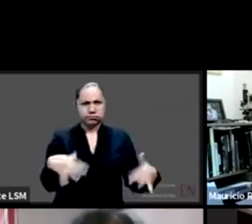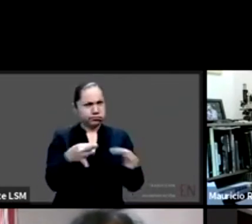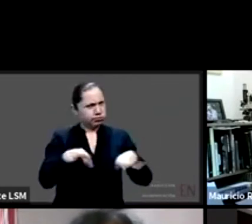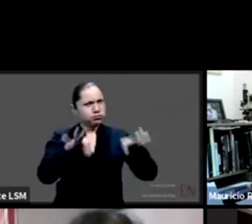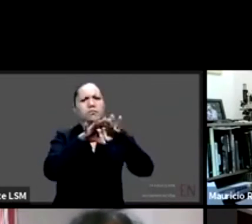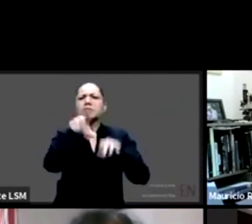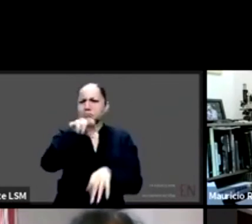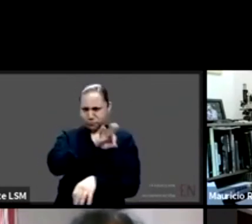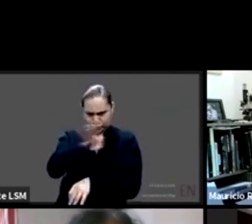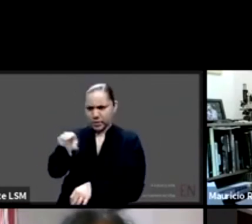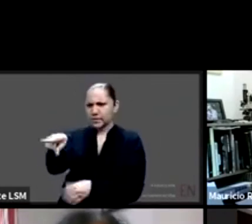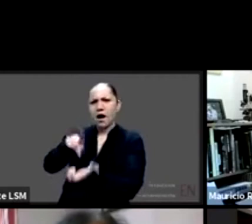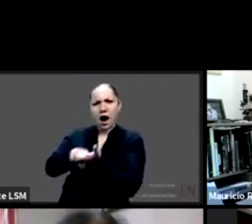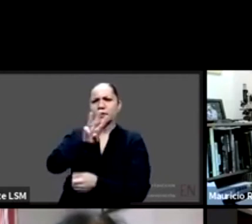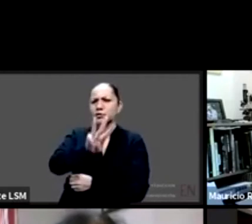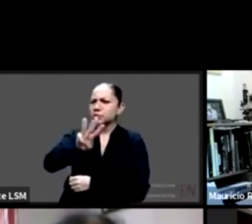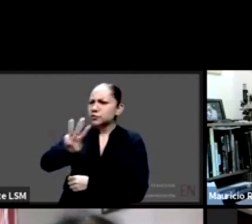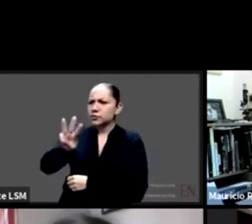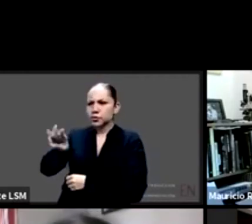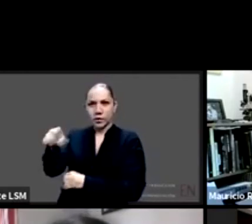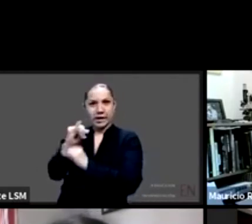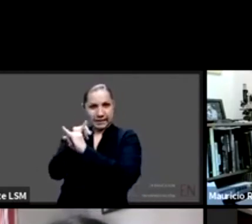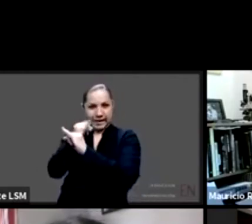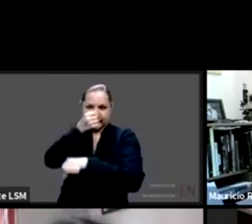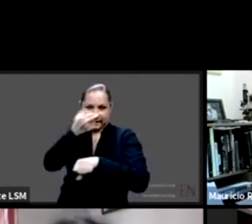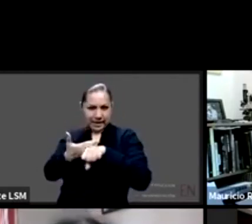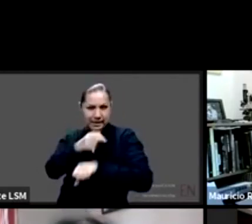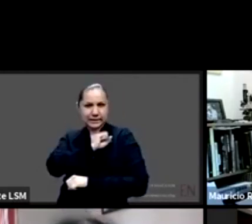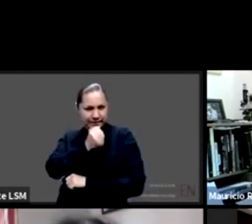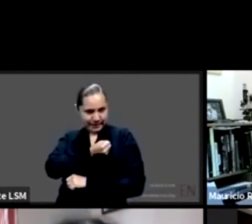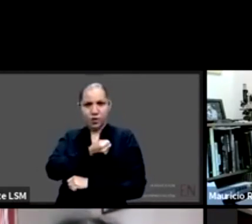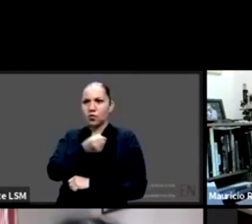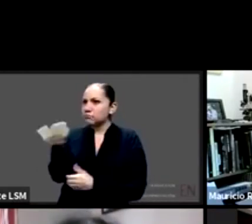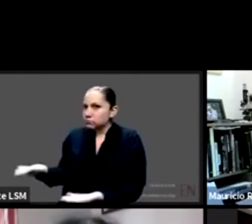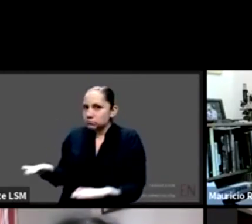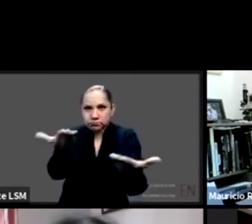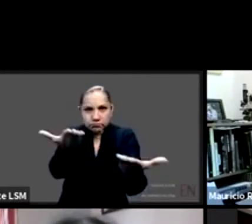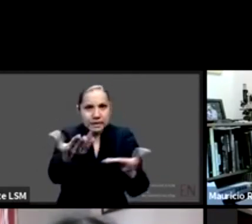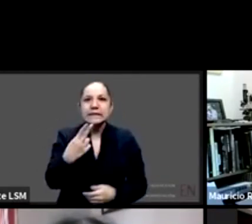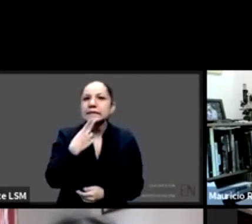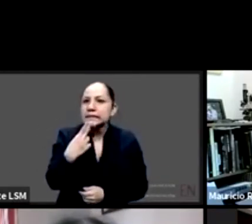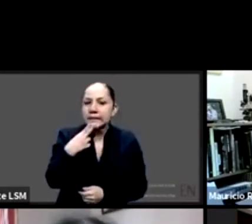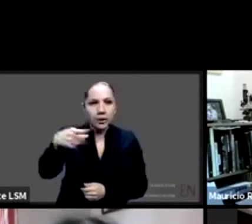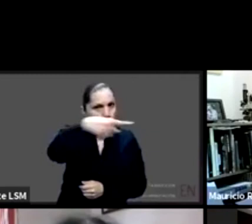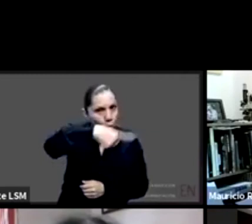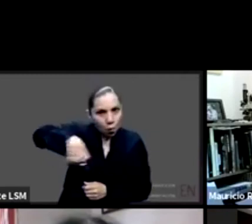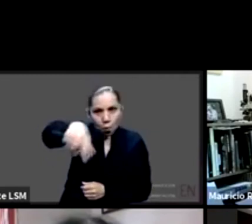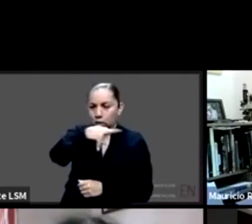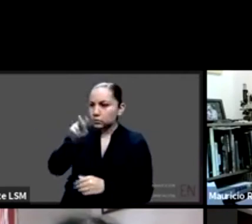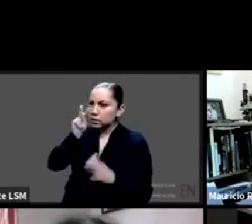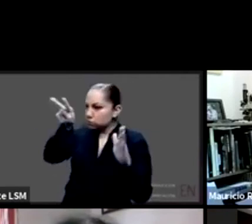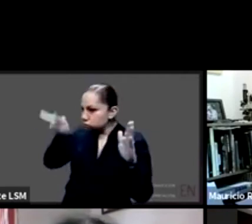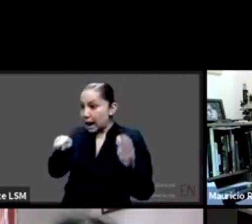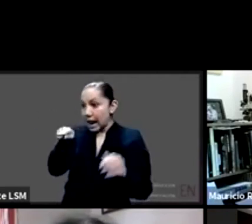es es de ustedes es el desde mi perspectiva es el primer sitio de internet del gobierno